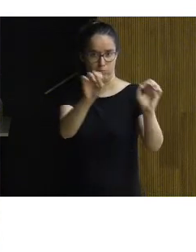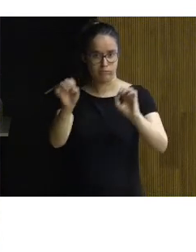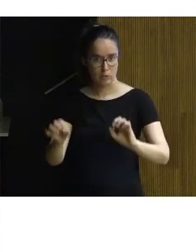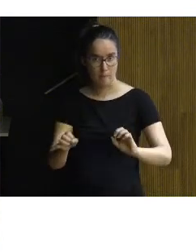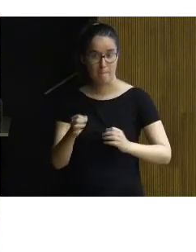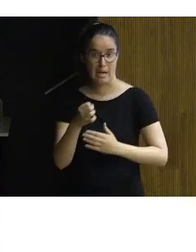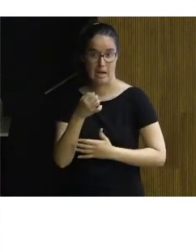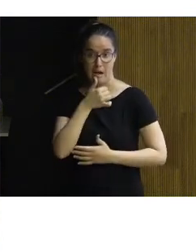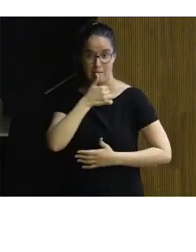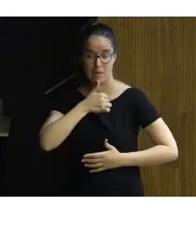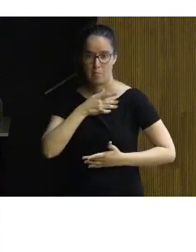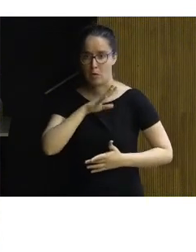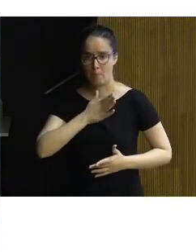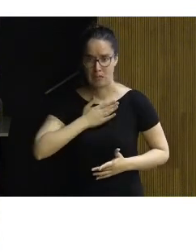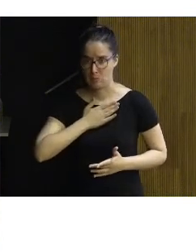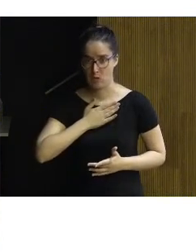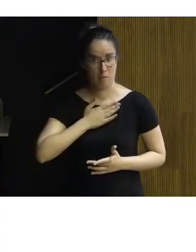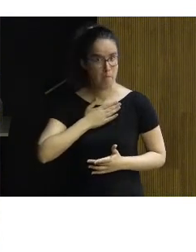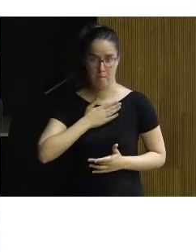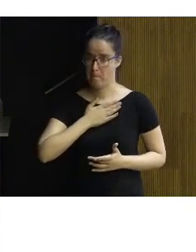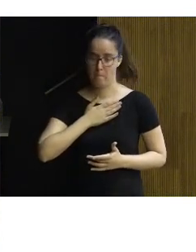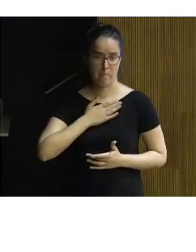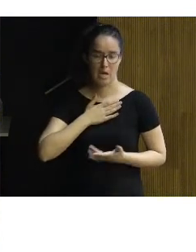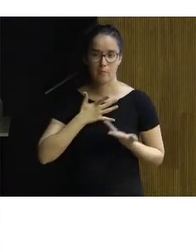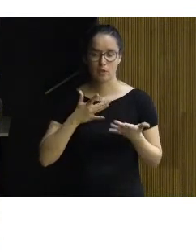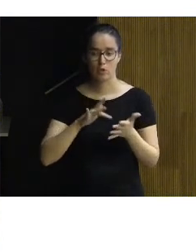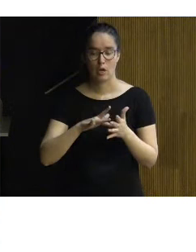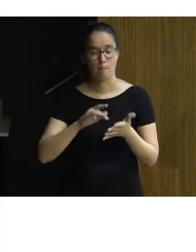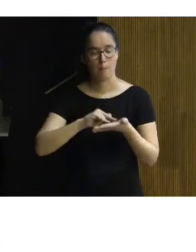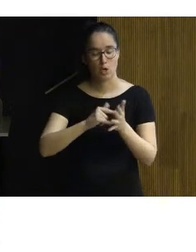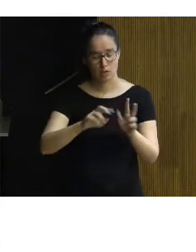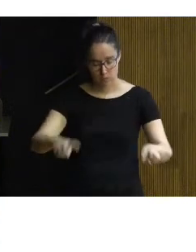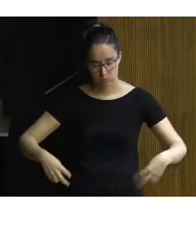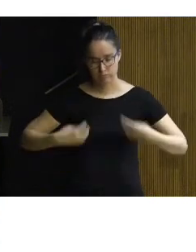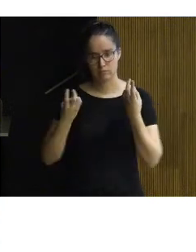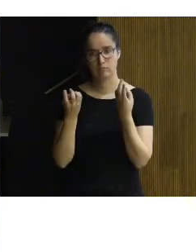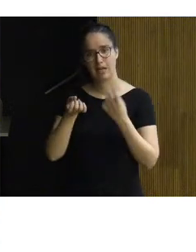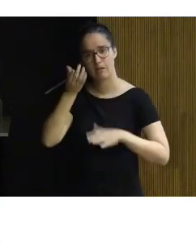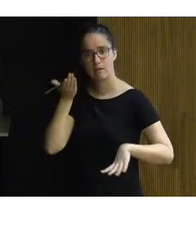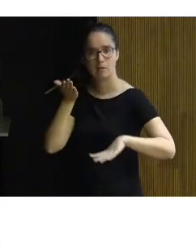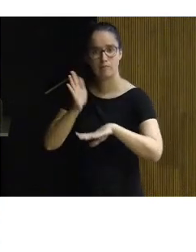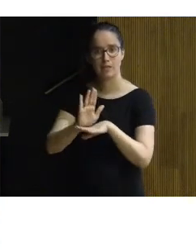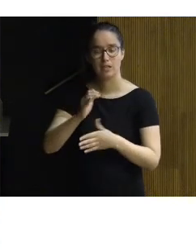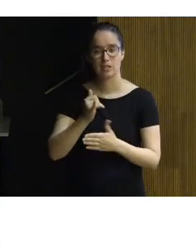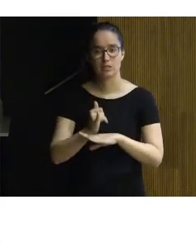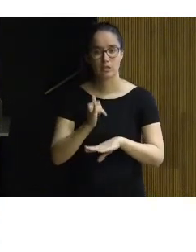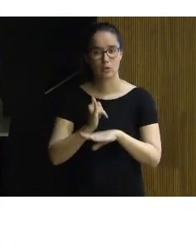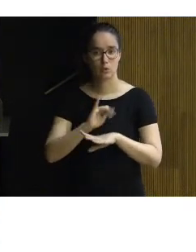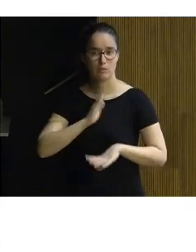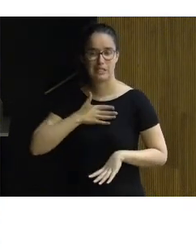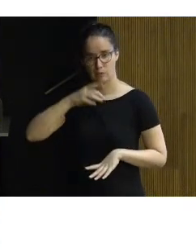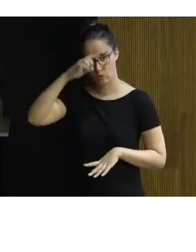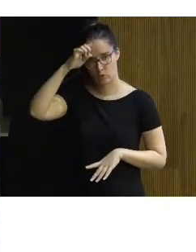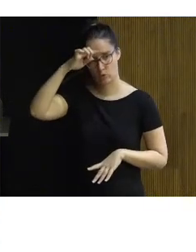patrimonial ¿vale? por lo tanto aquí tocó la reformulación del proyecto y es la idea que presentamos al instituto de patrimonio